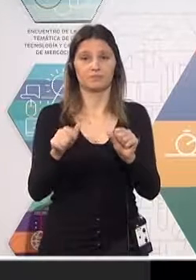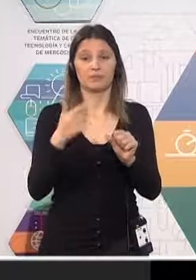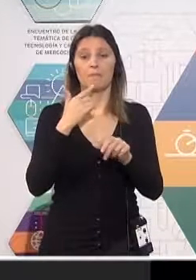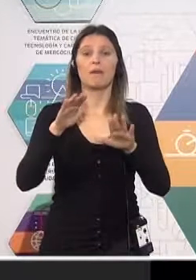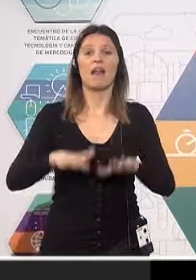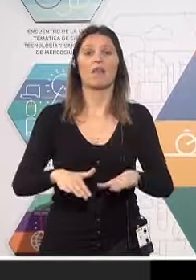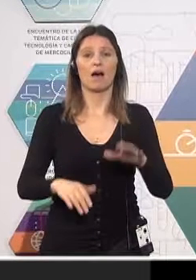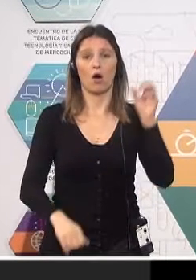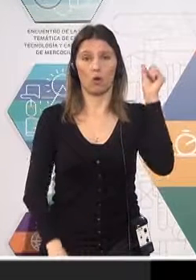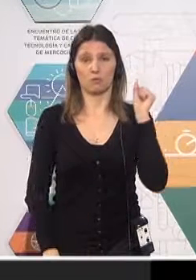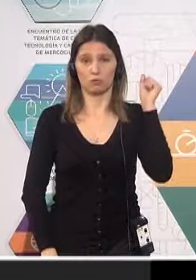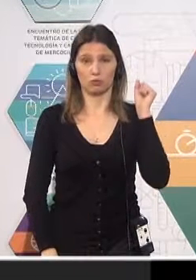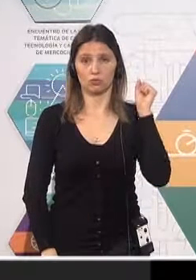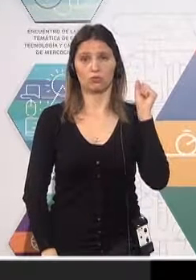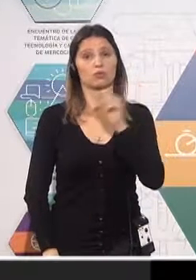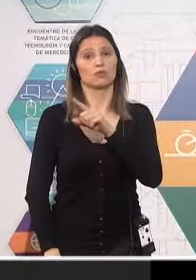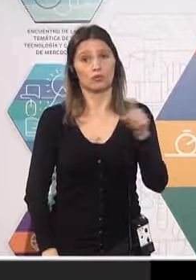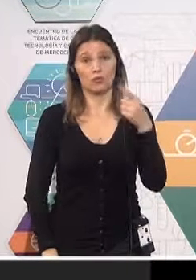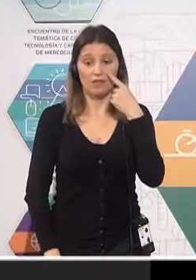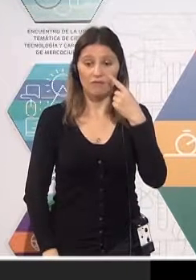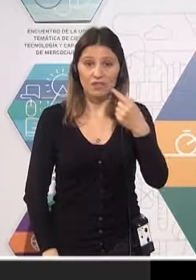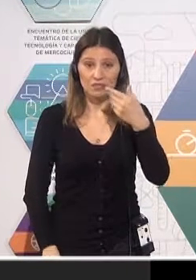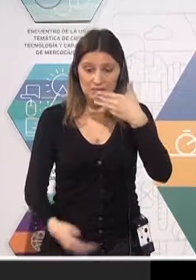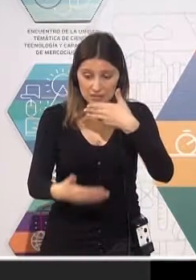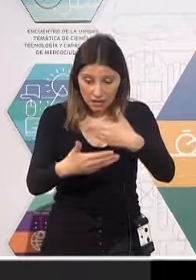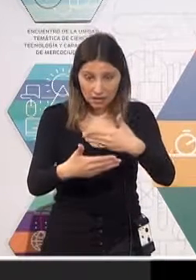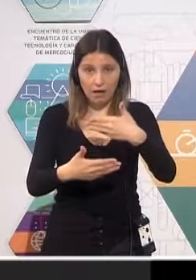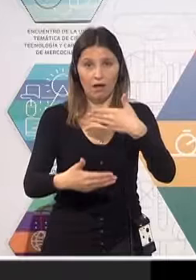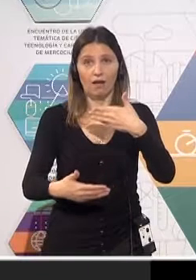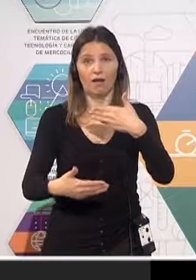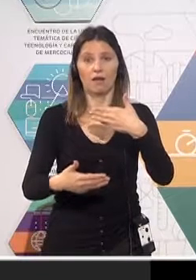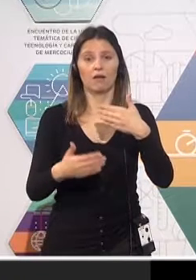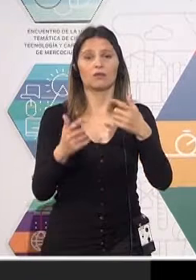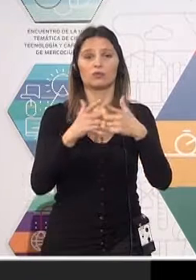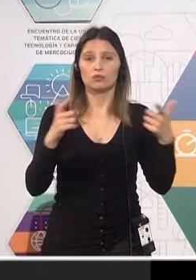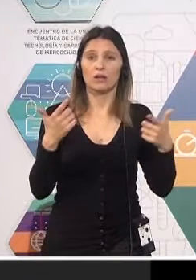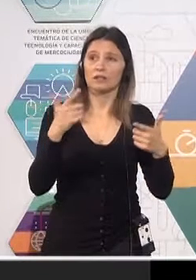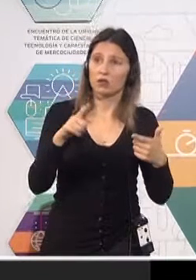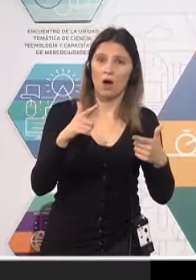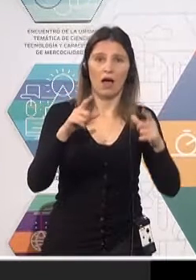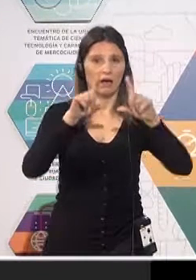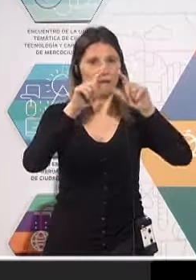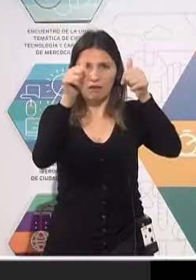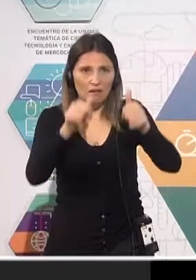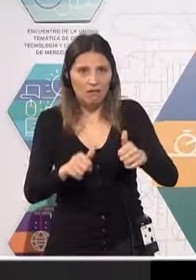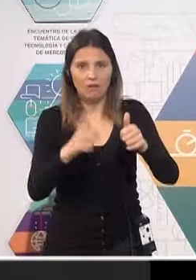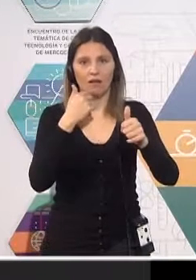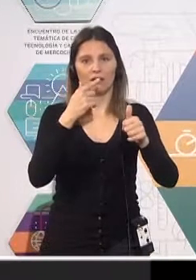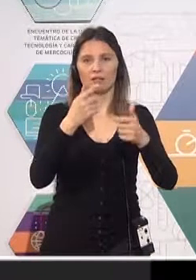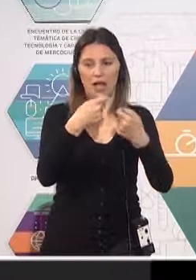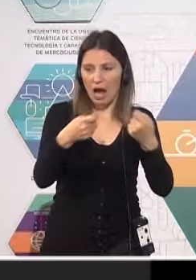de Omnibus. Si ustedes la ven de más cerca y tienen la suerte de que no hayan carteles de tarot y ese tipo de cosas, van a ver